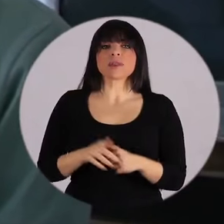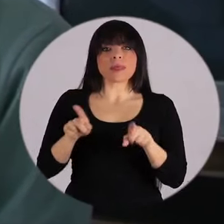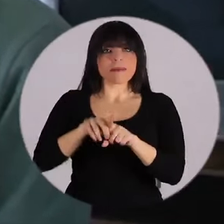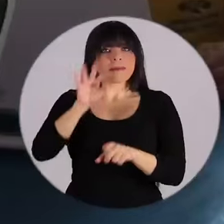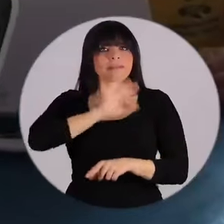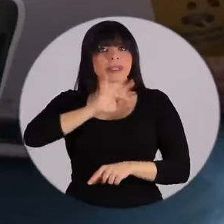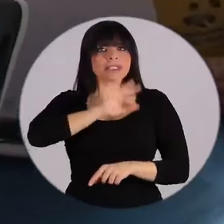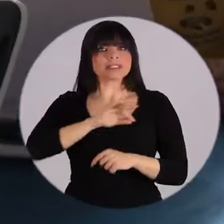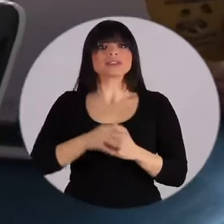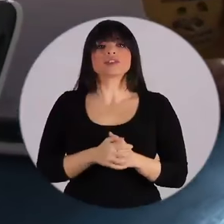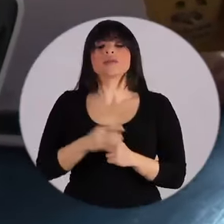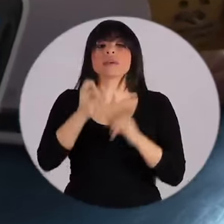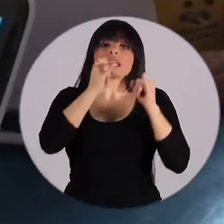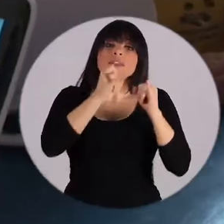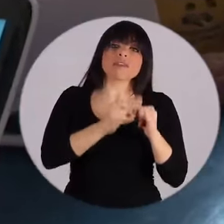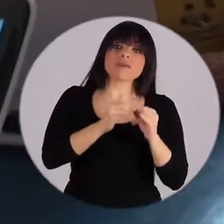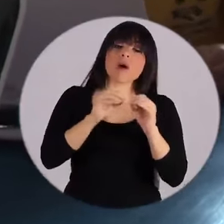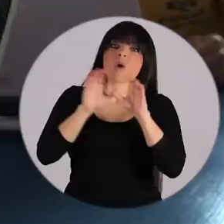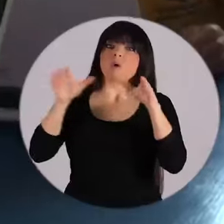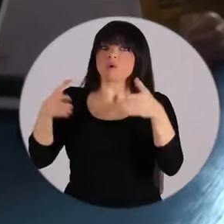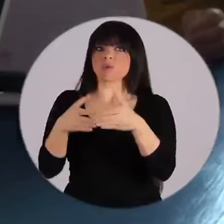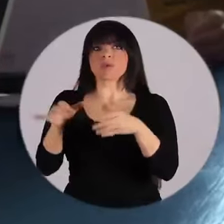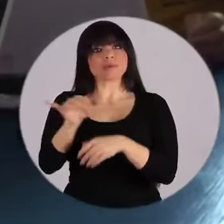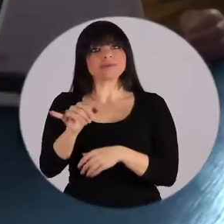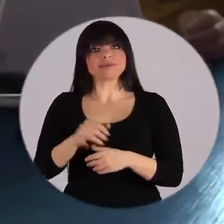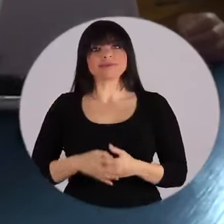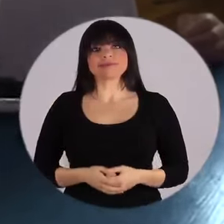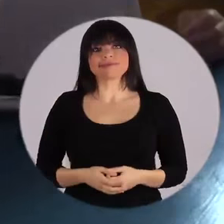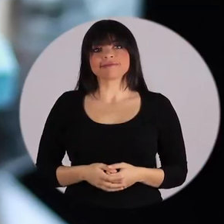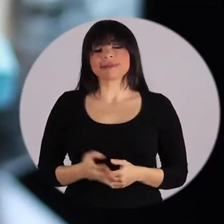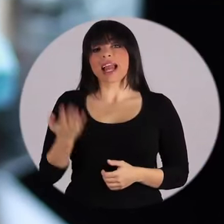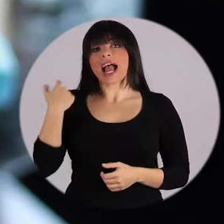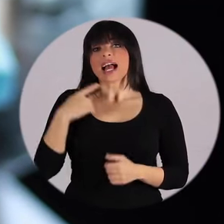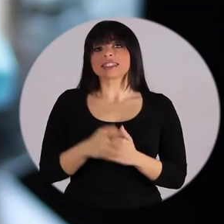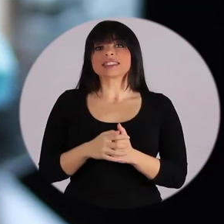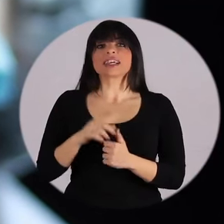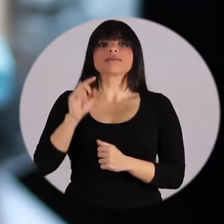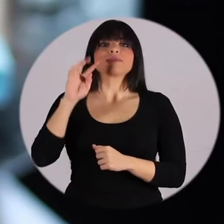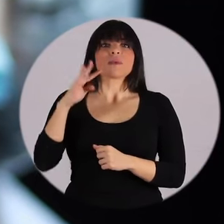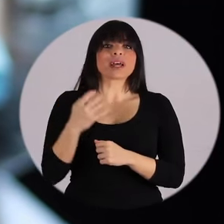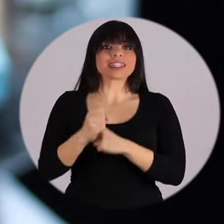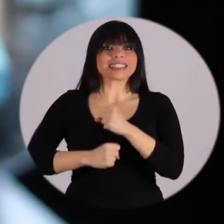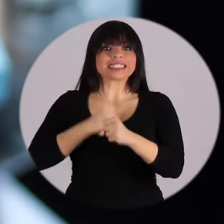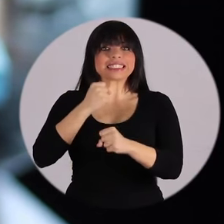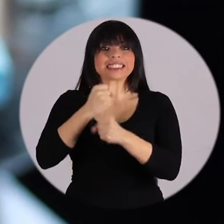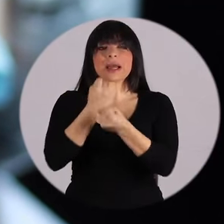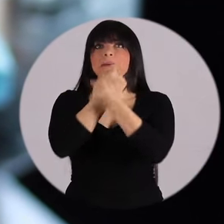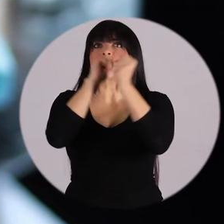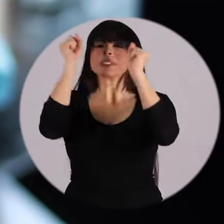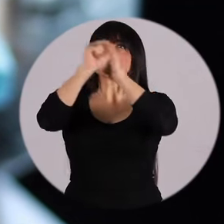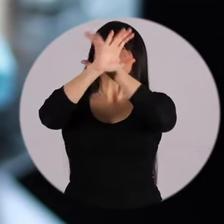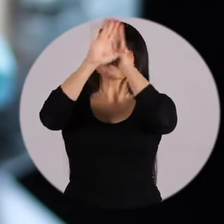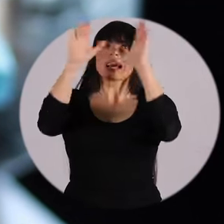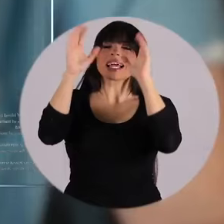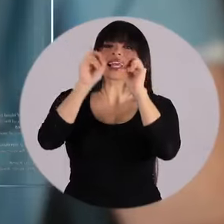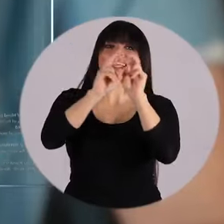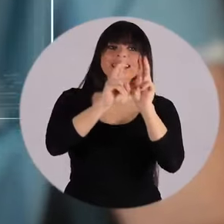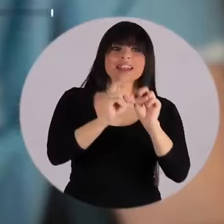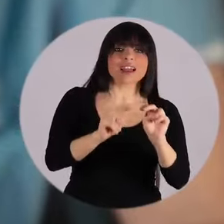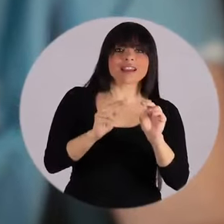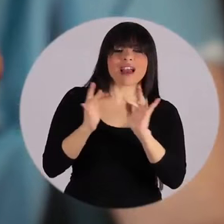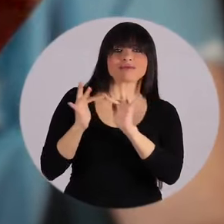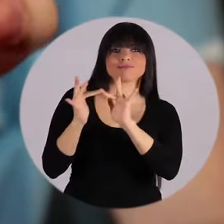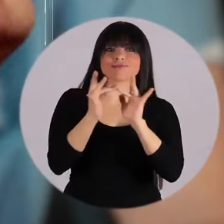superación y bienestar, tanto individual como colectivo. Hace un cuarto de siglo era imposible pensar que el Internet